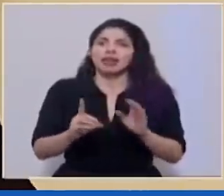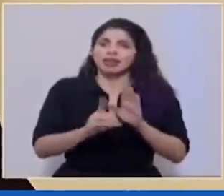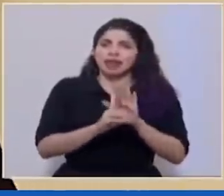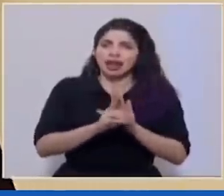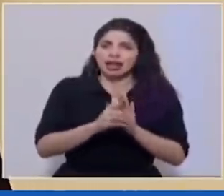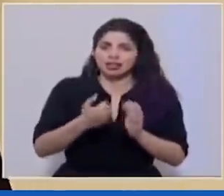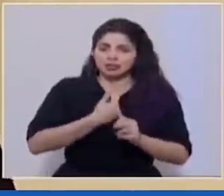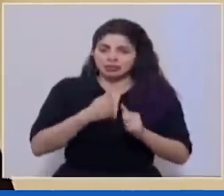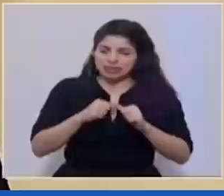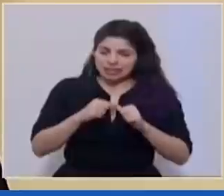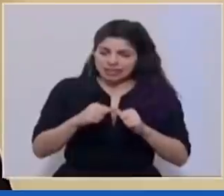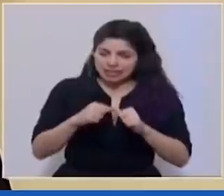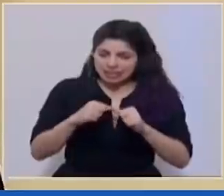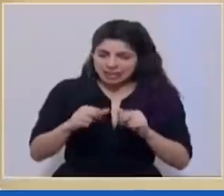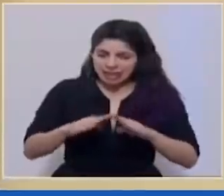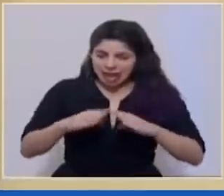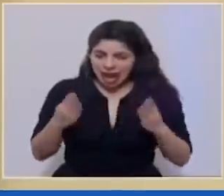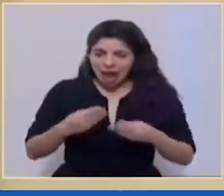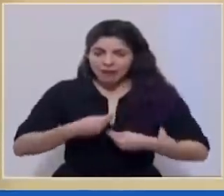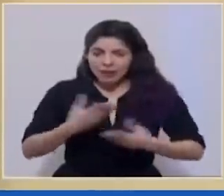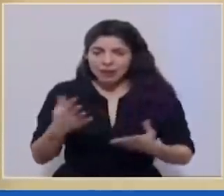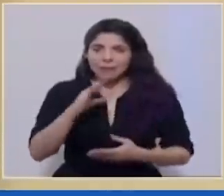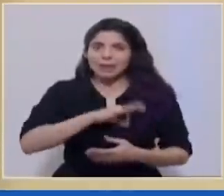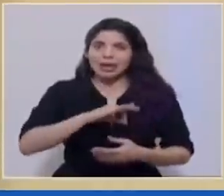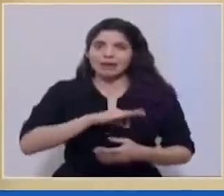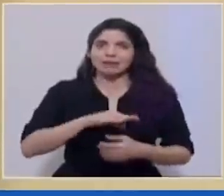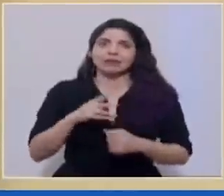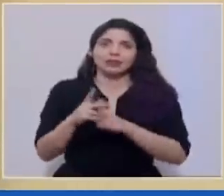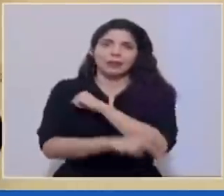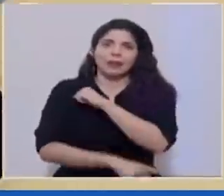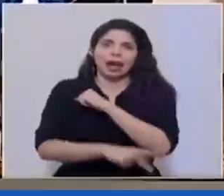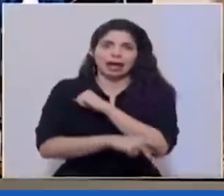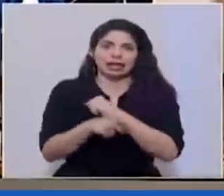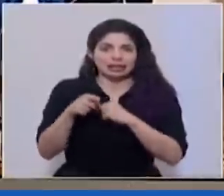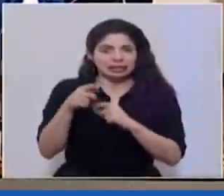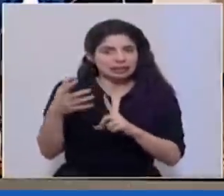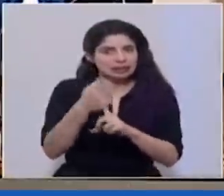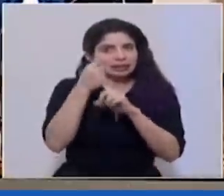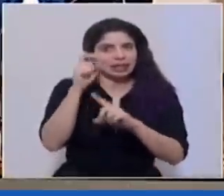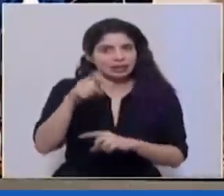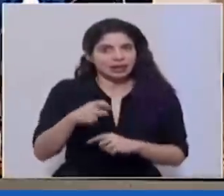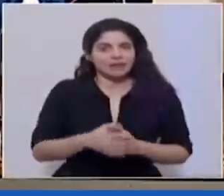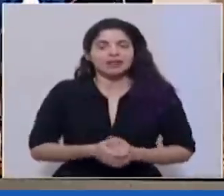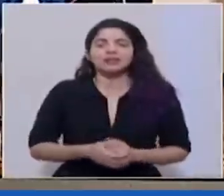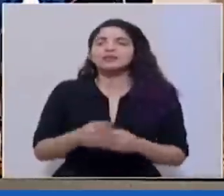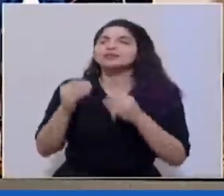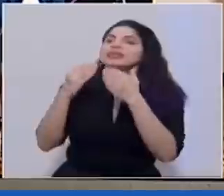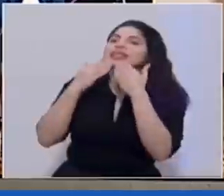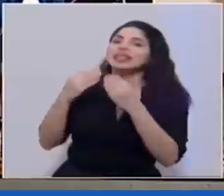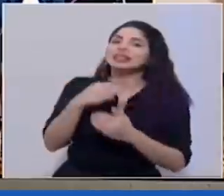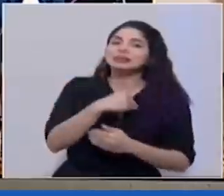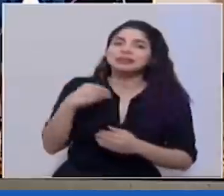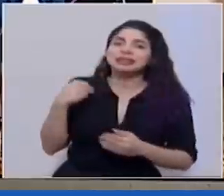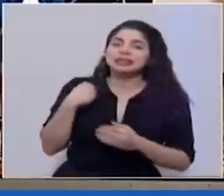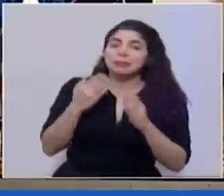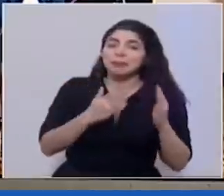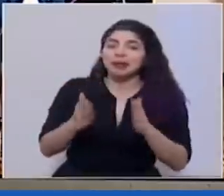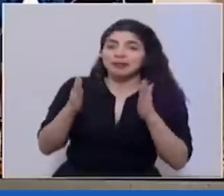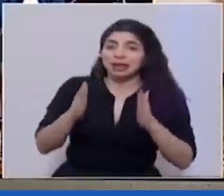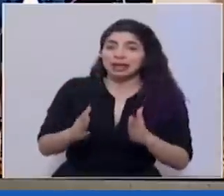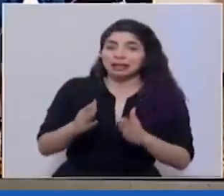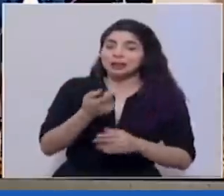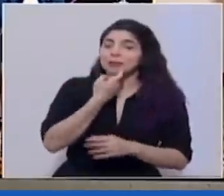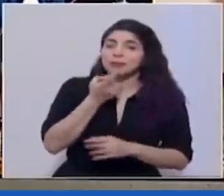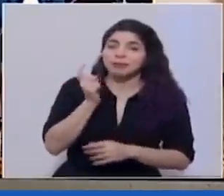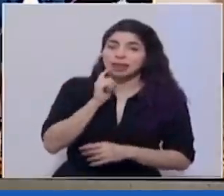seguir generando bienestar al país. Muchísimas gracias a la ministra de Planificación, doña Pilar